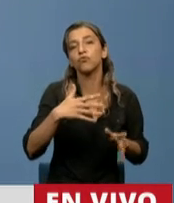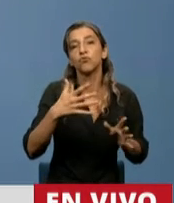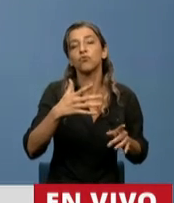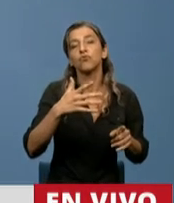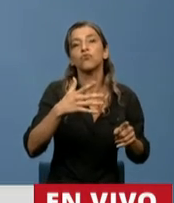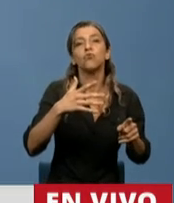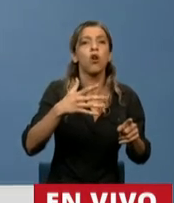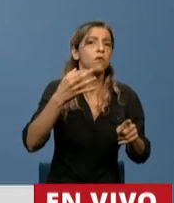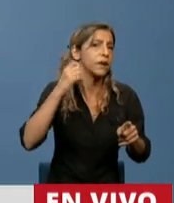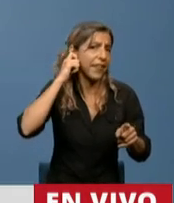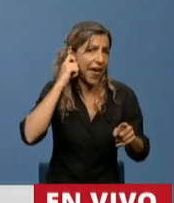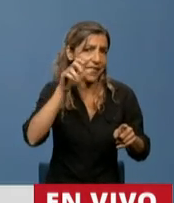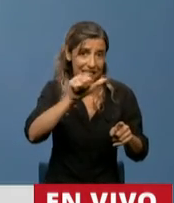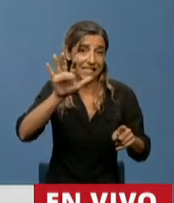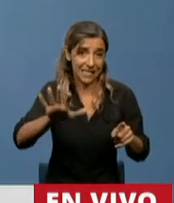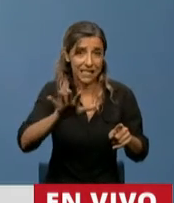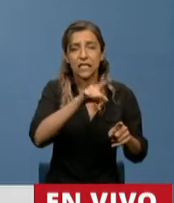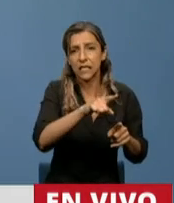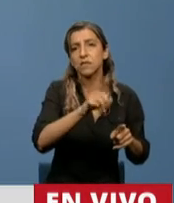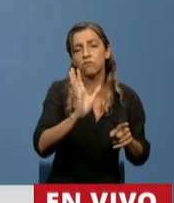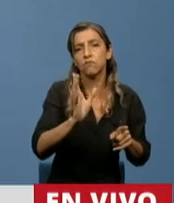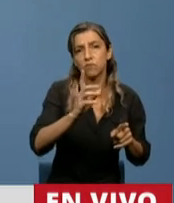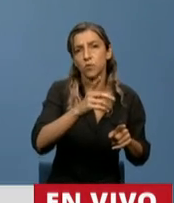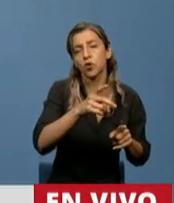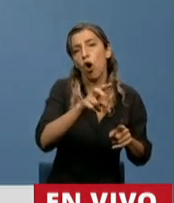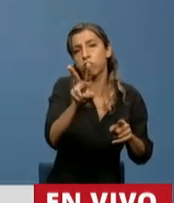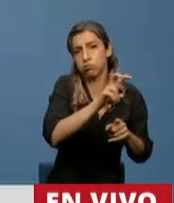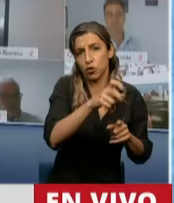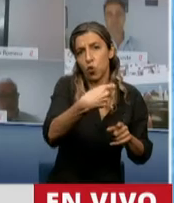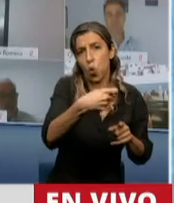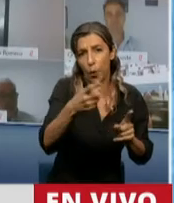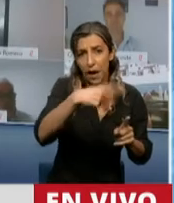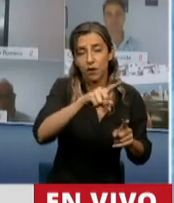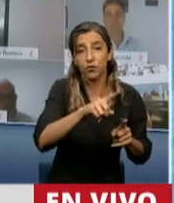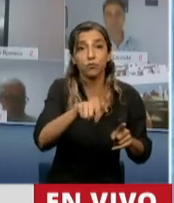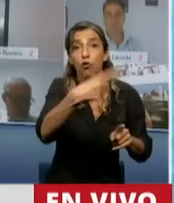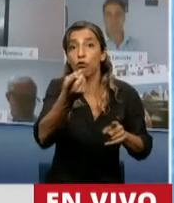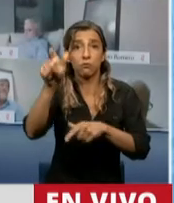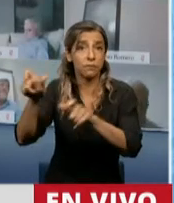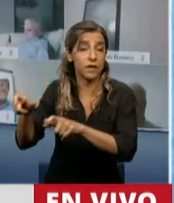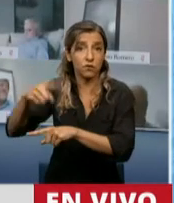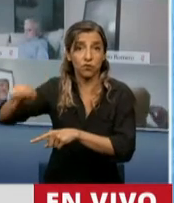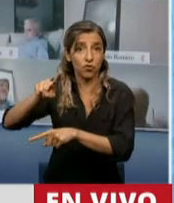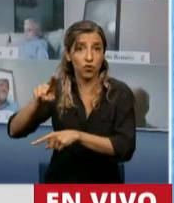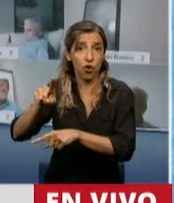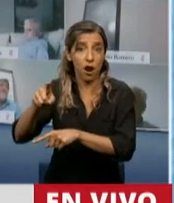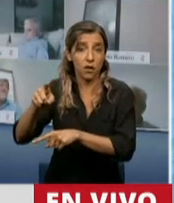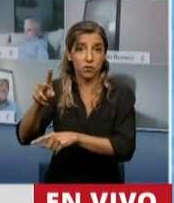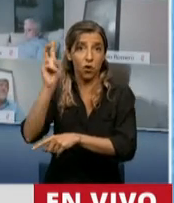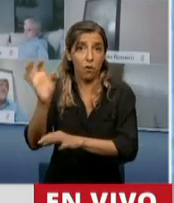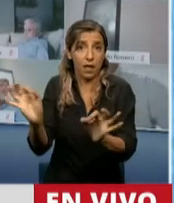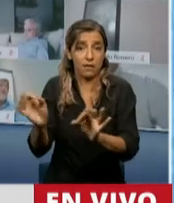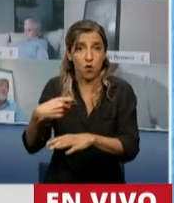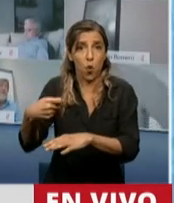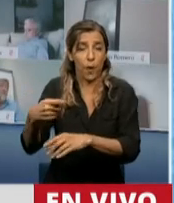años con algún tipo de prestación y el resto no tenía ningún tipo de cobertura. Así que sucesivamente